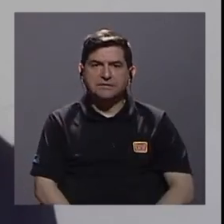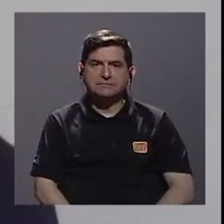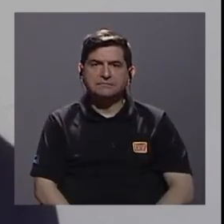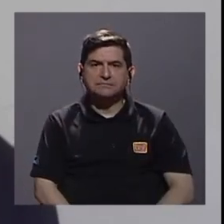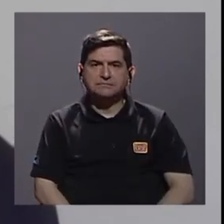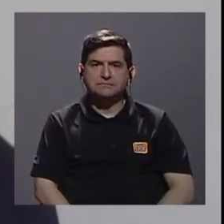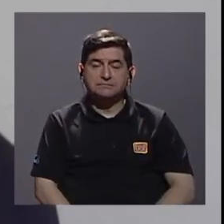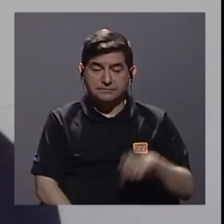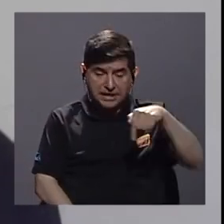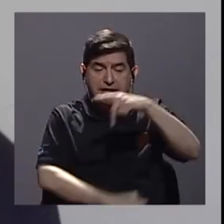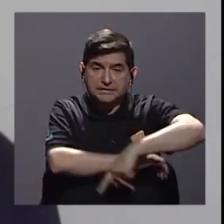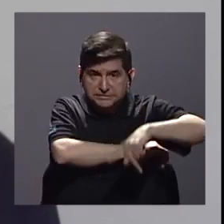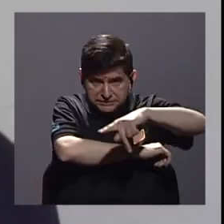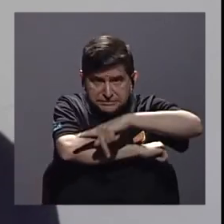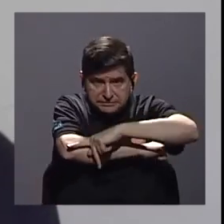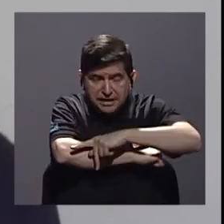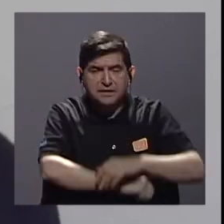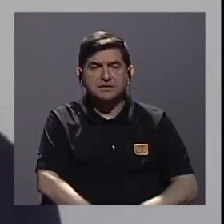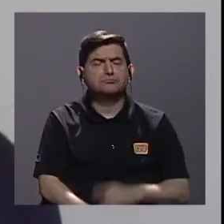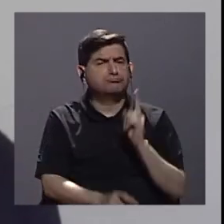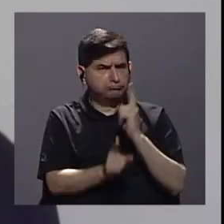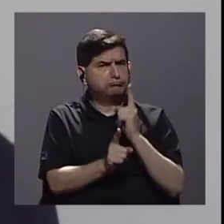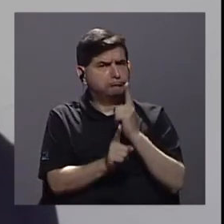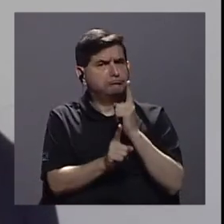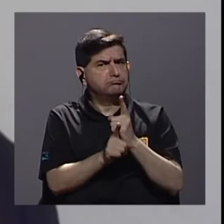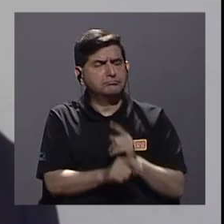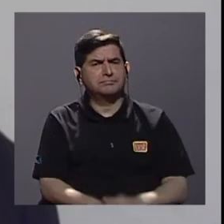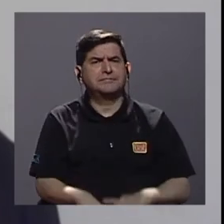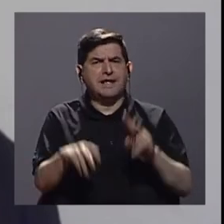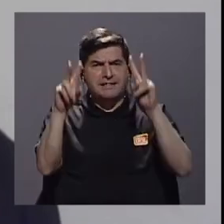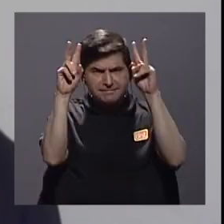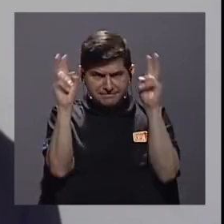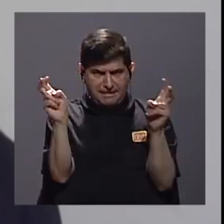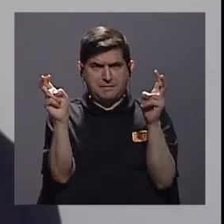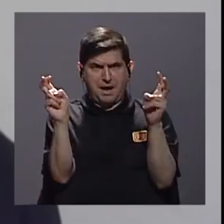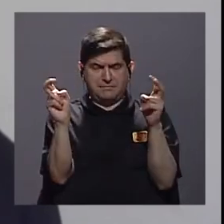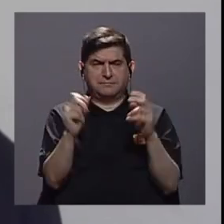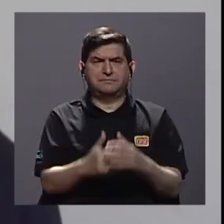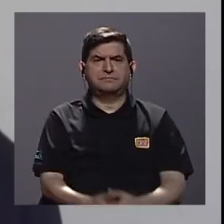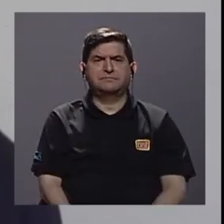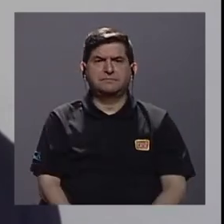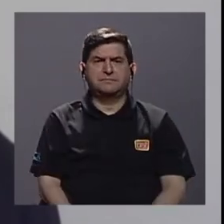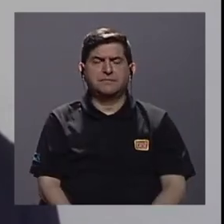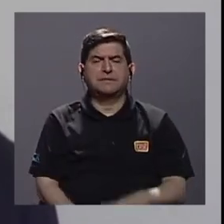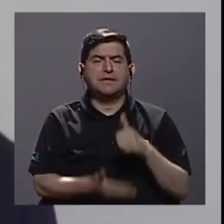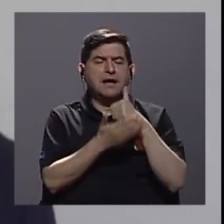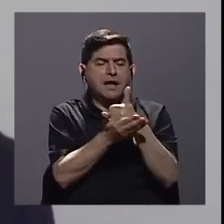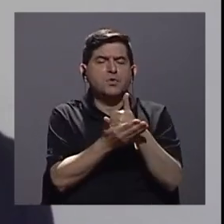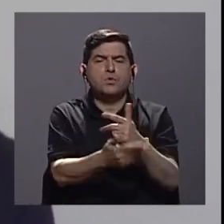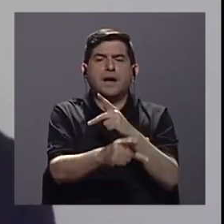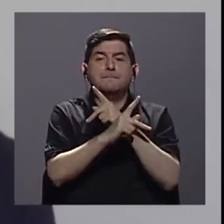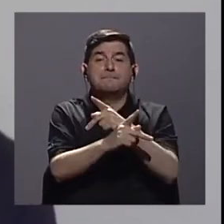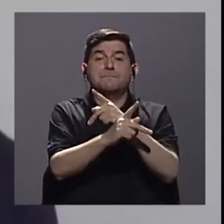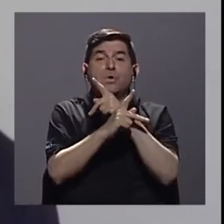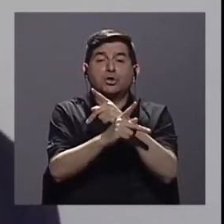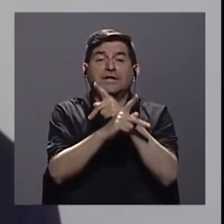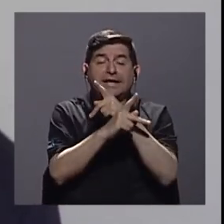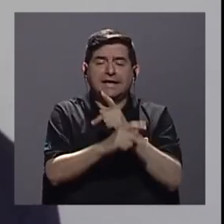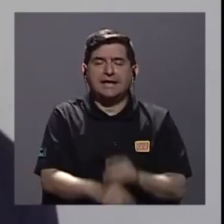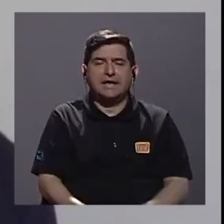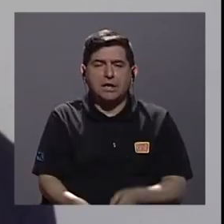como país? Porque efectivamente el tema del bono proteger, bueno, está